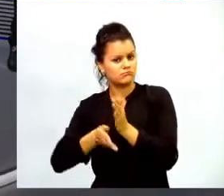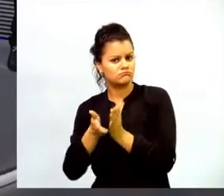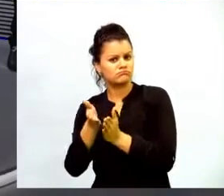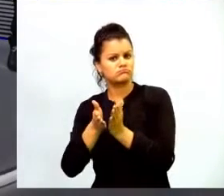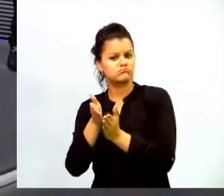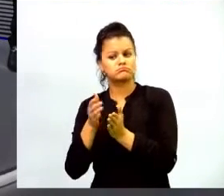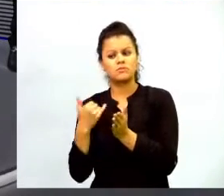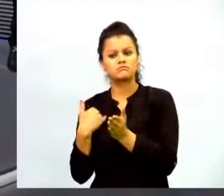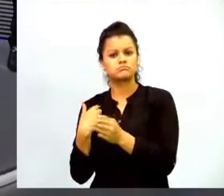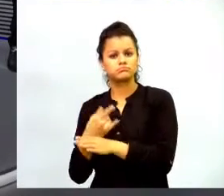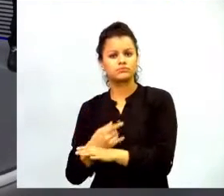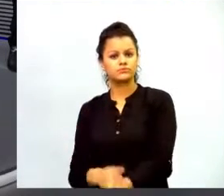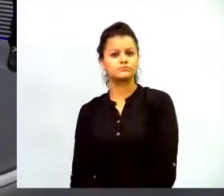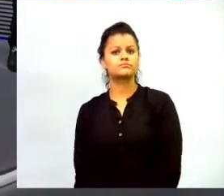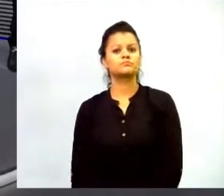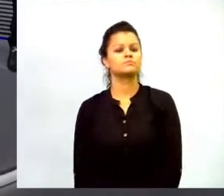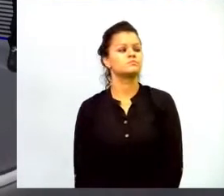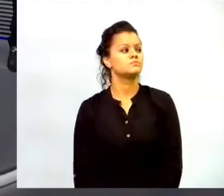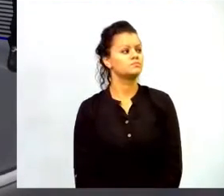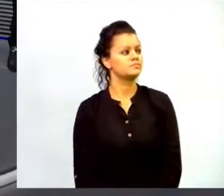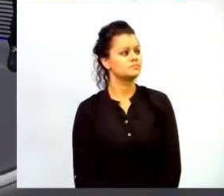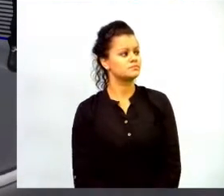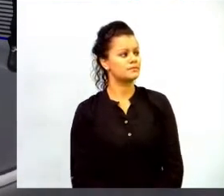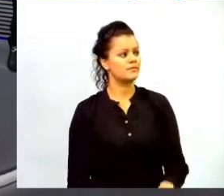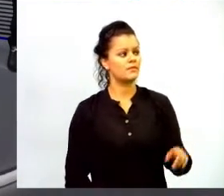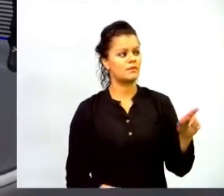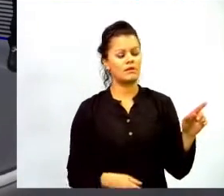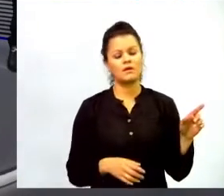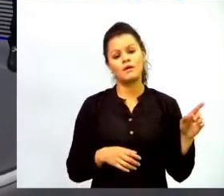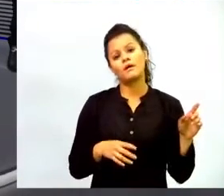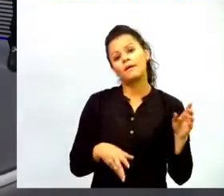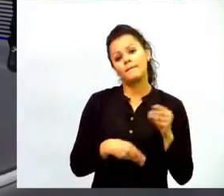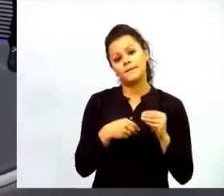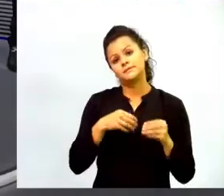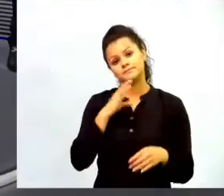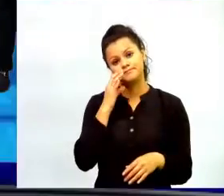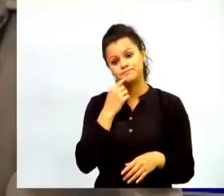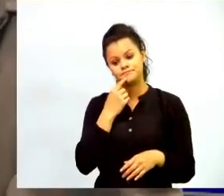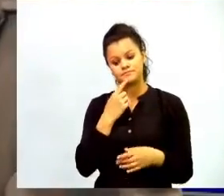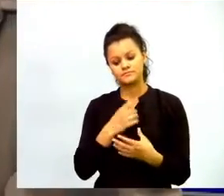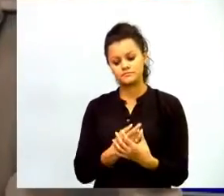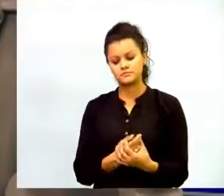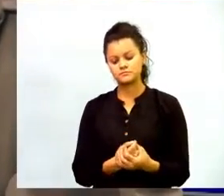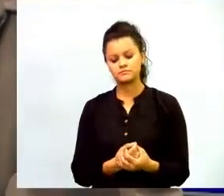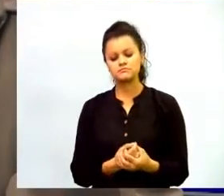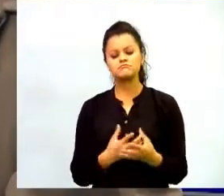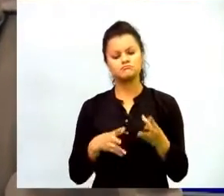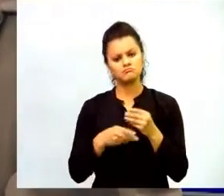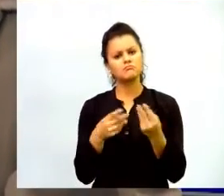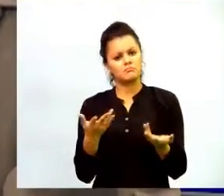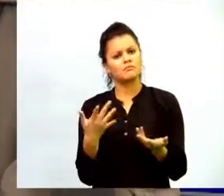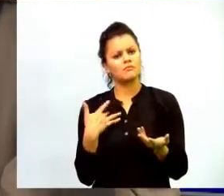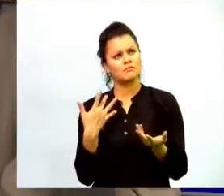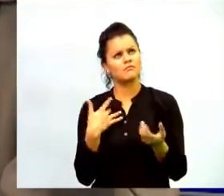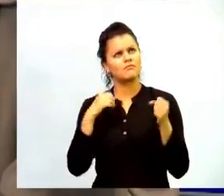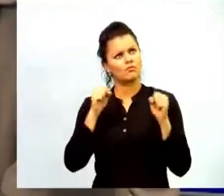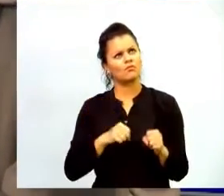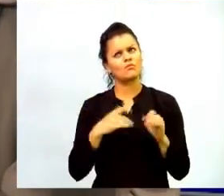existe la posibilidad de contactarse con experiencias que se vienen desarrollando en distintas instituciones en el país